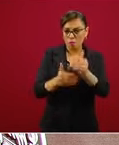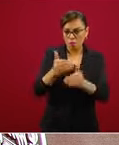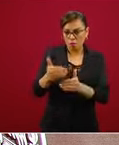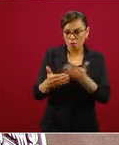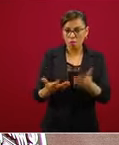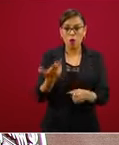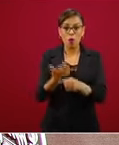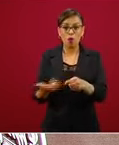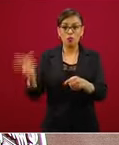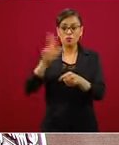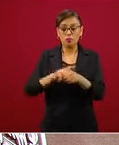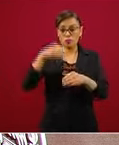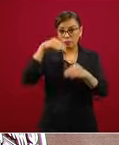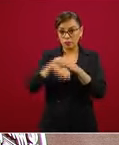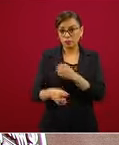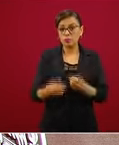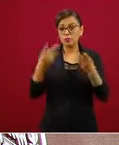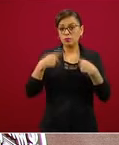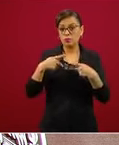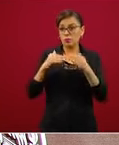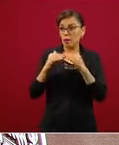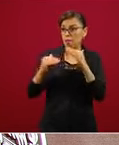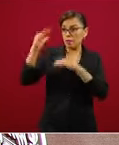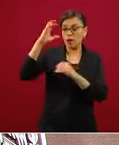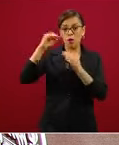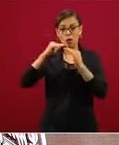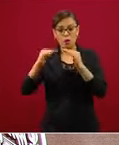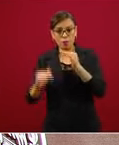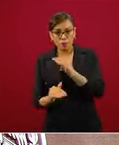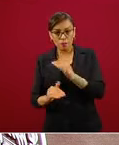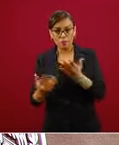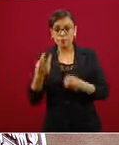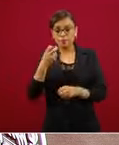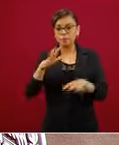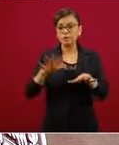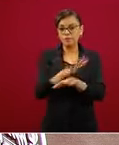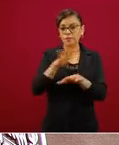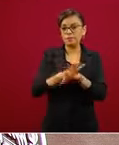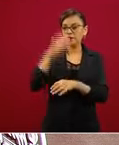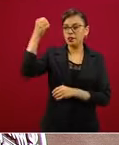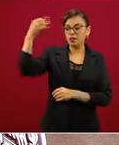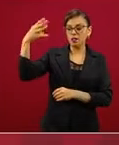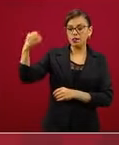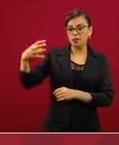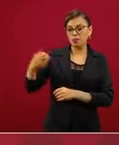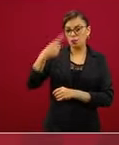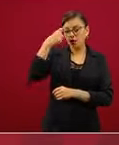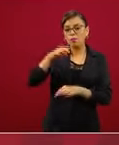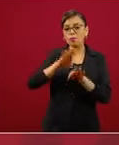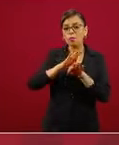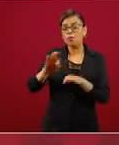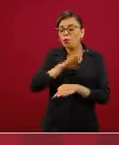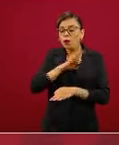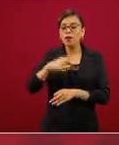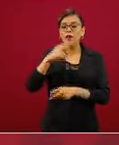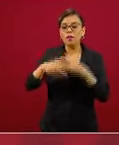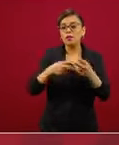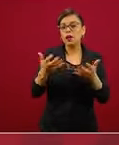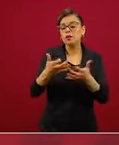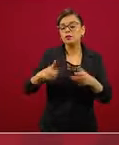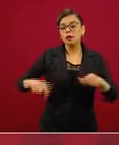va bajando, cambiará el semáforo para poder desarrollar las distintas actividades sociales, económicas,